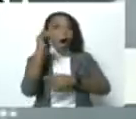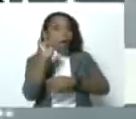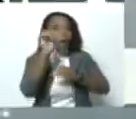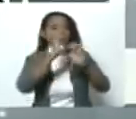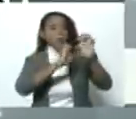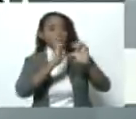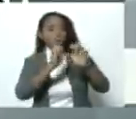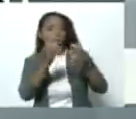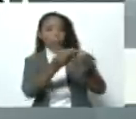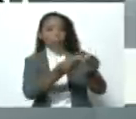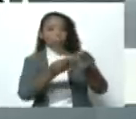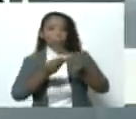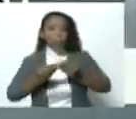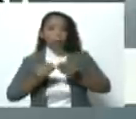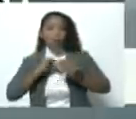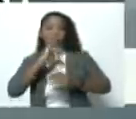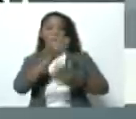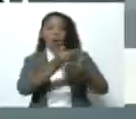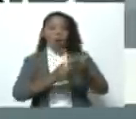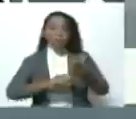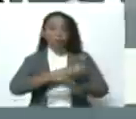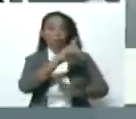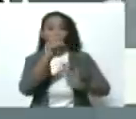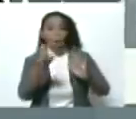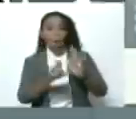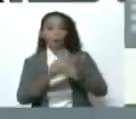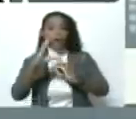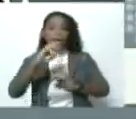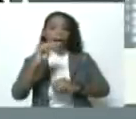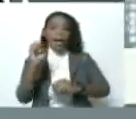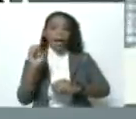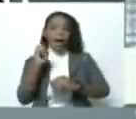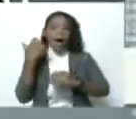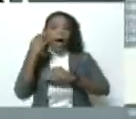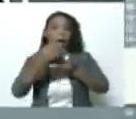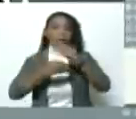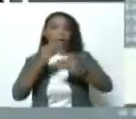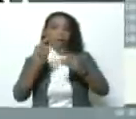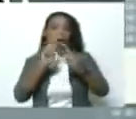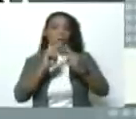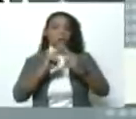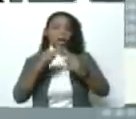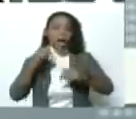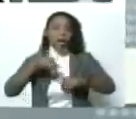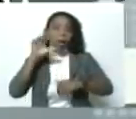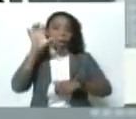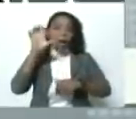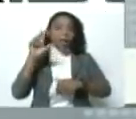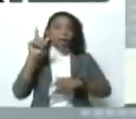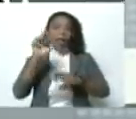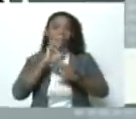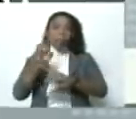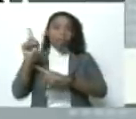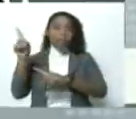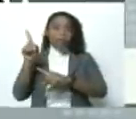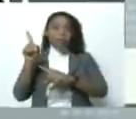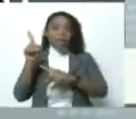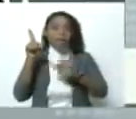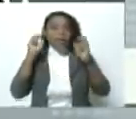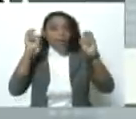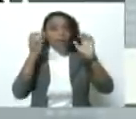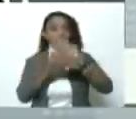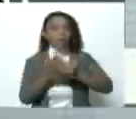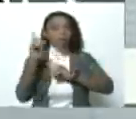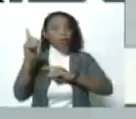entreguen el informe completo. Me imagino que el CNE lo dará a conocer al país. Y el CNE también le dará sus respuestas a estas críticas. Es que